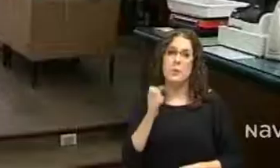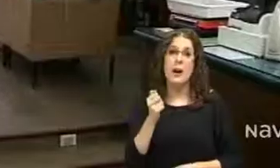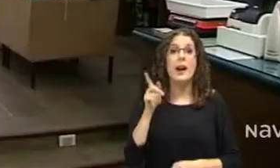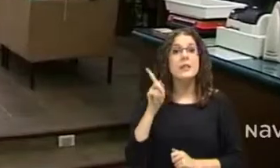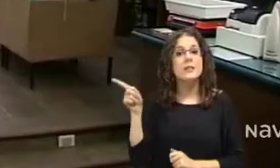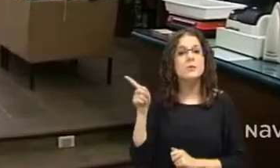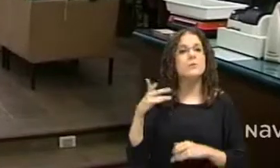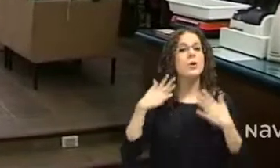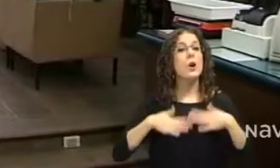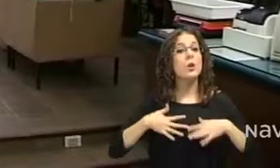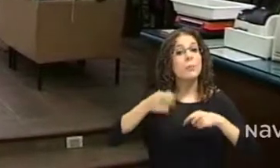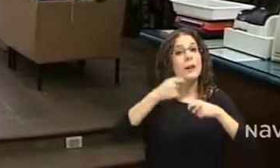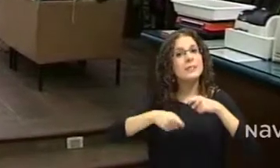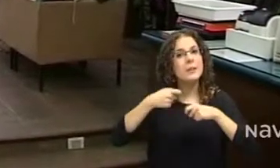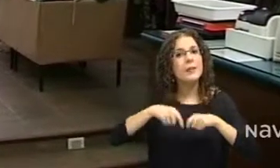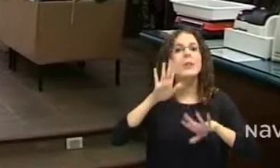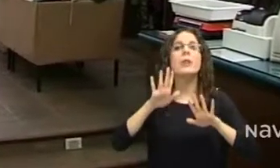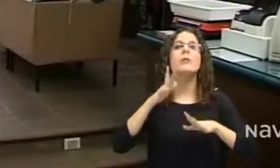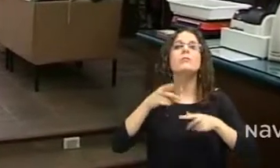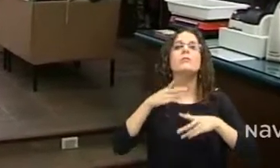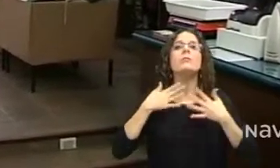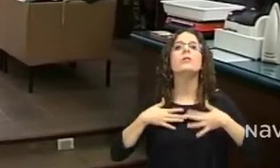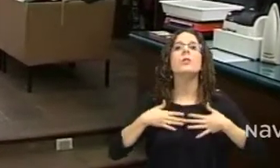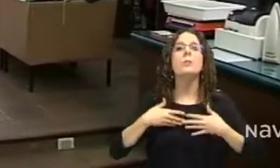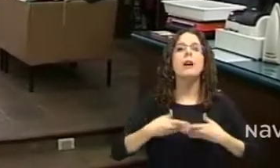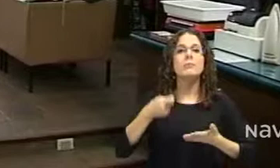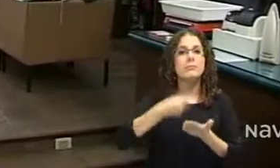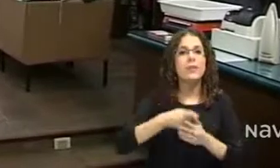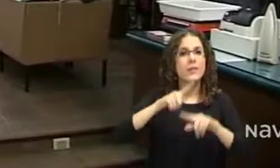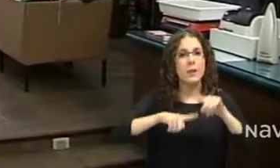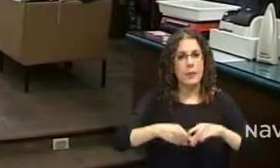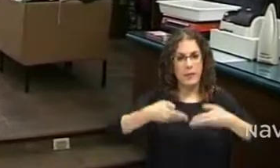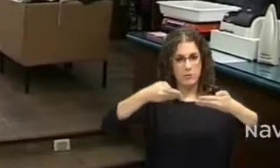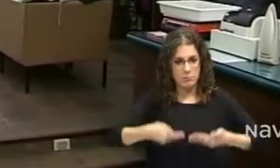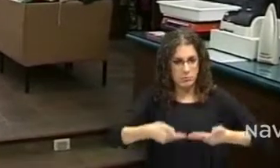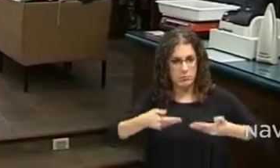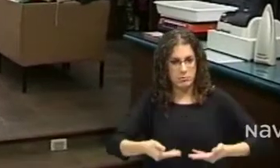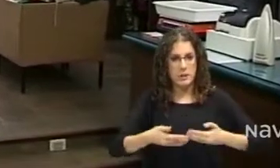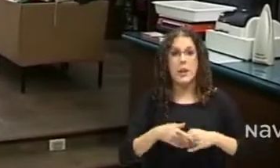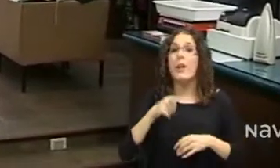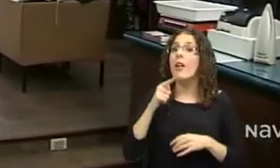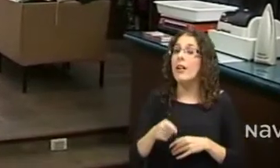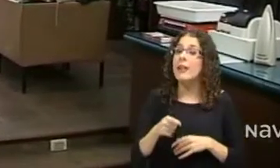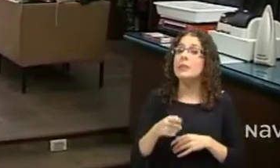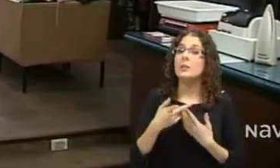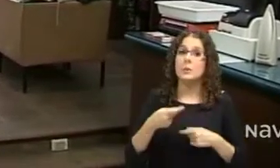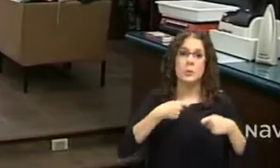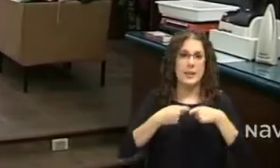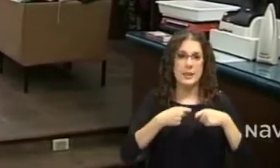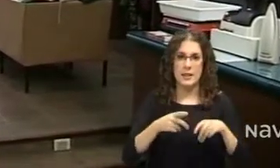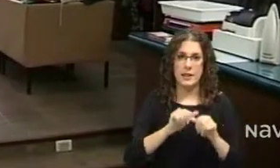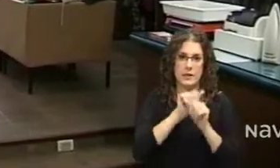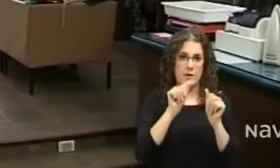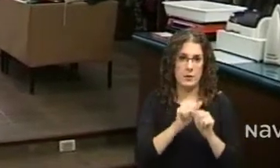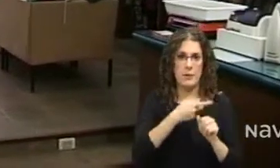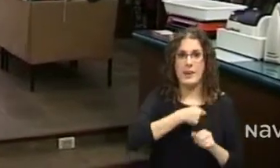peso. Quilorropa es una especie de franquicia o licencia que hay a nivel nacional, también internacional, que se dedica a vender